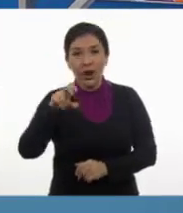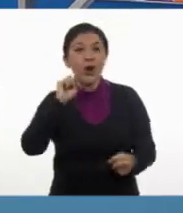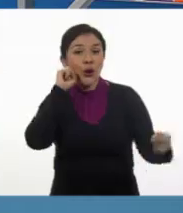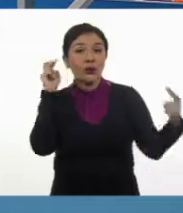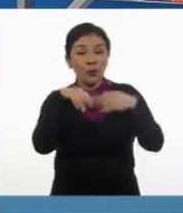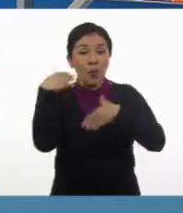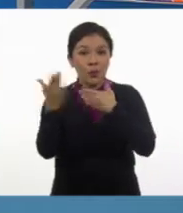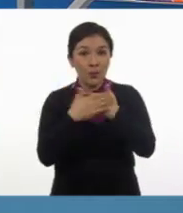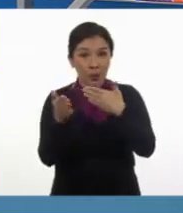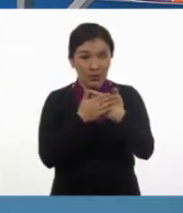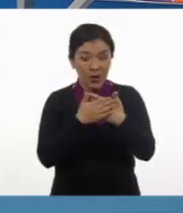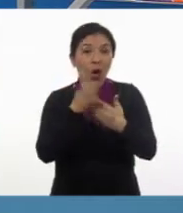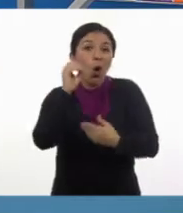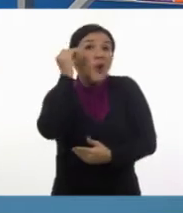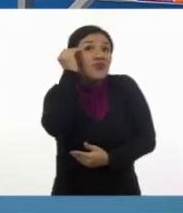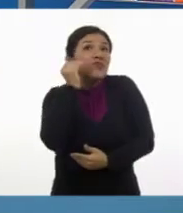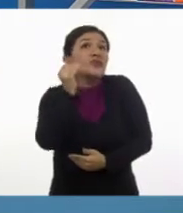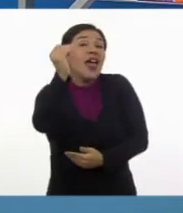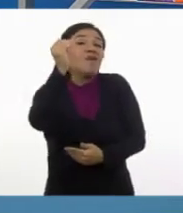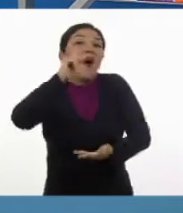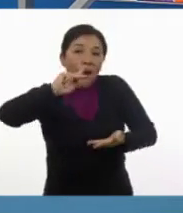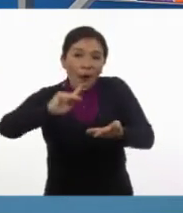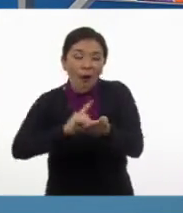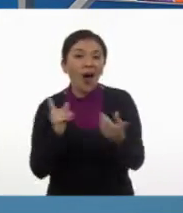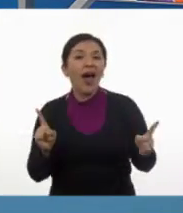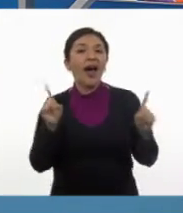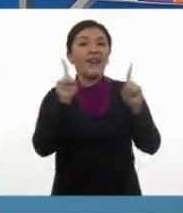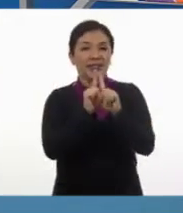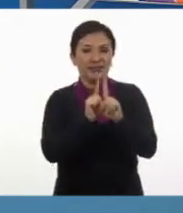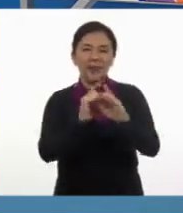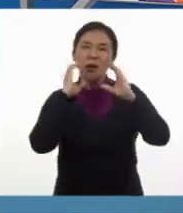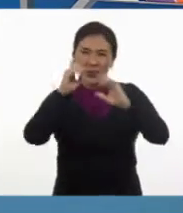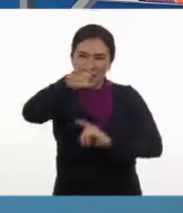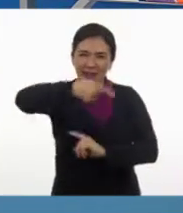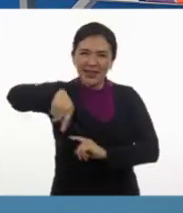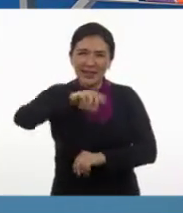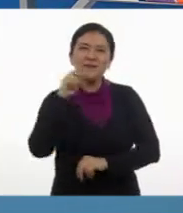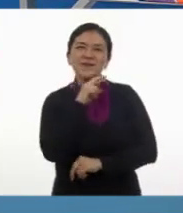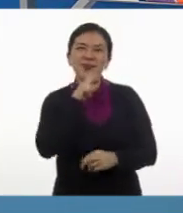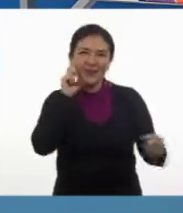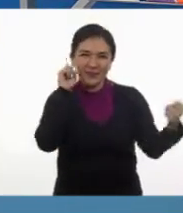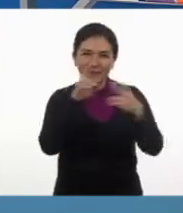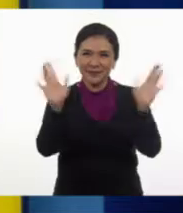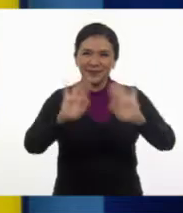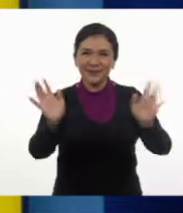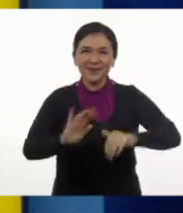hasta que el tiempo nos alcance. Cuídense mucho. ¡Hasta pronto!